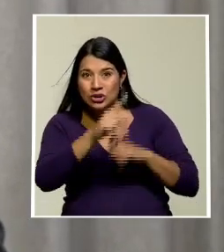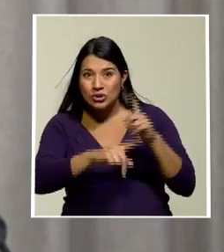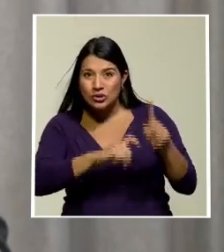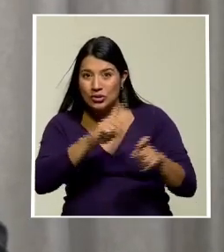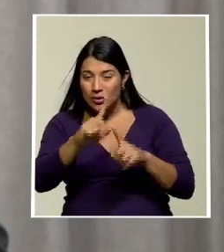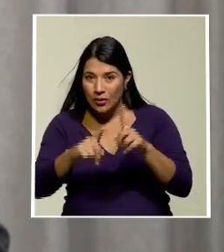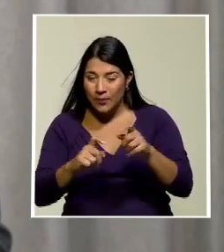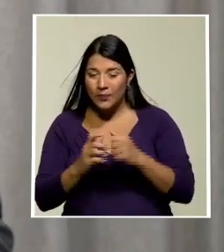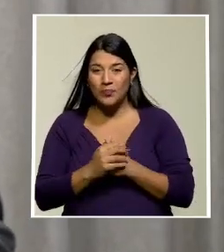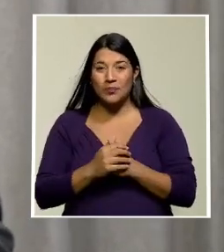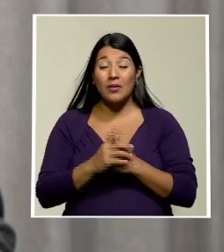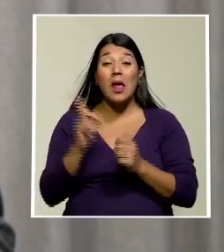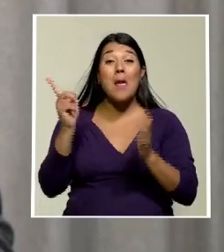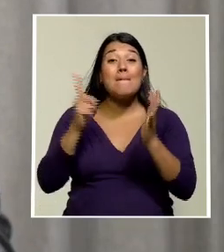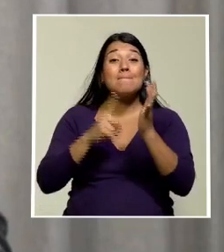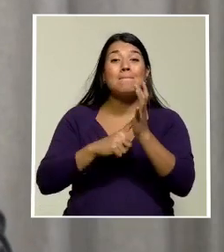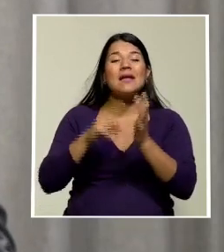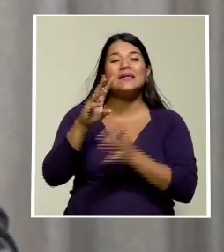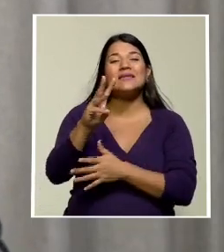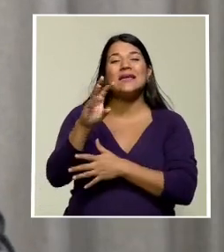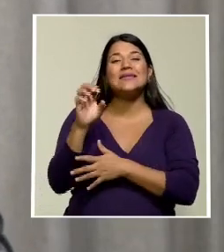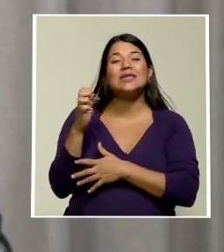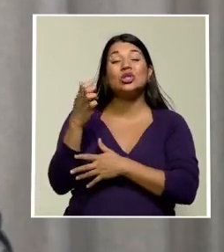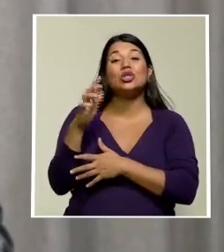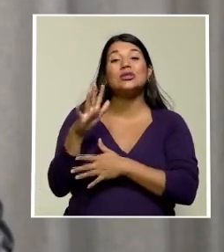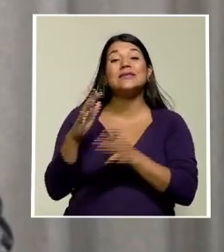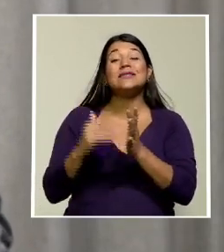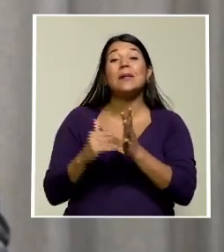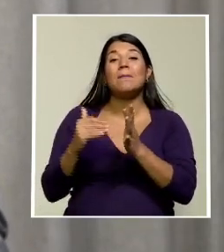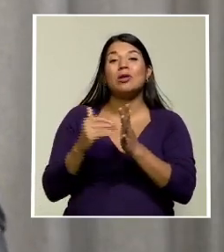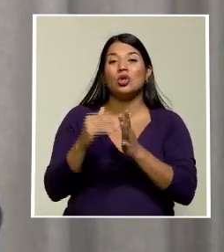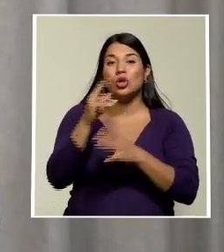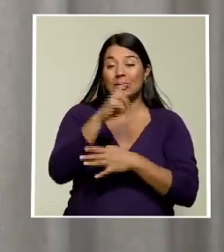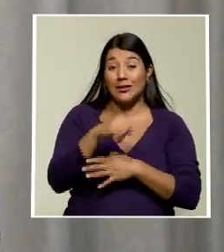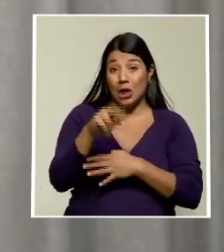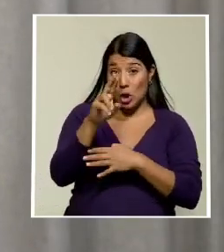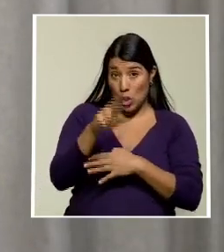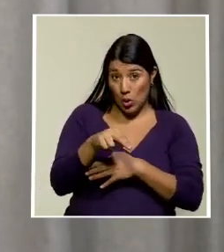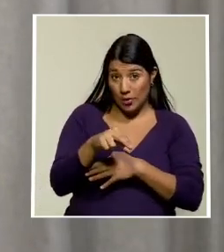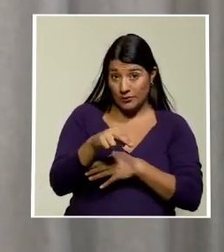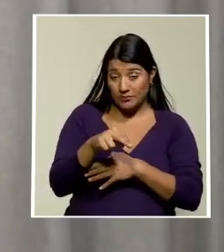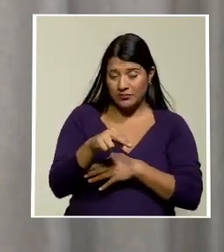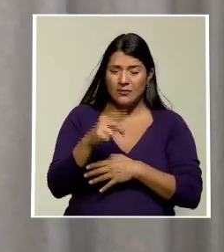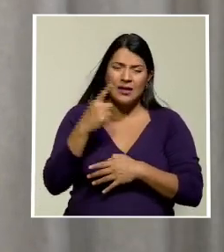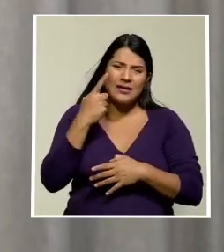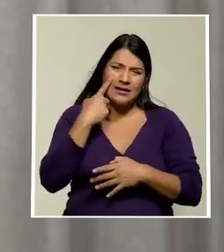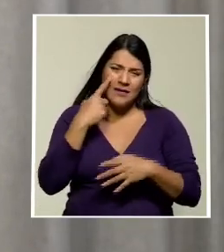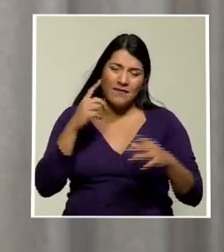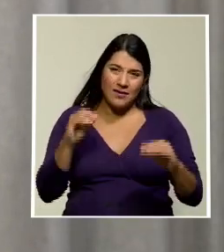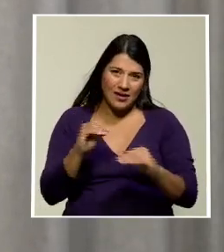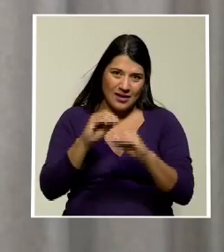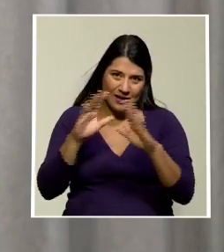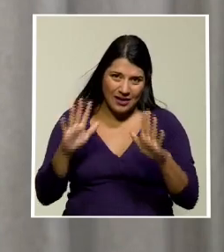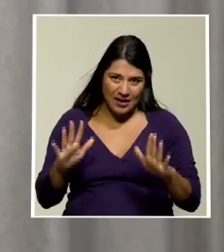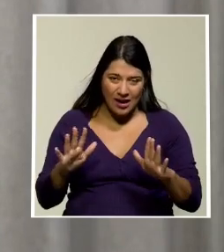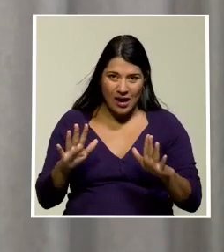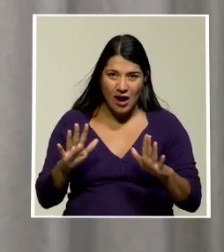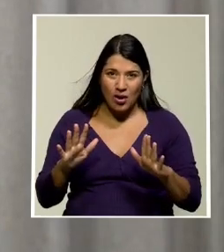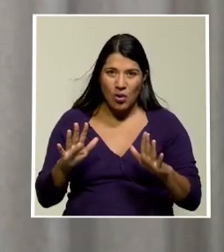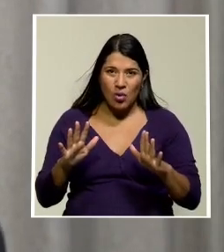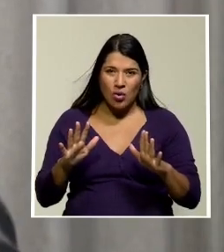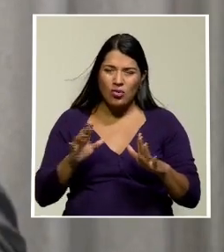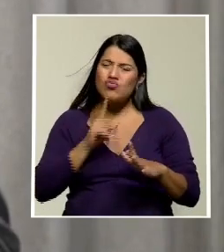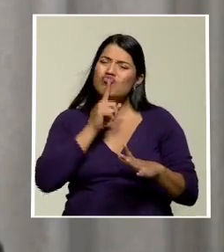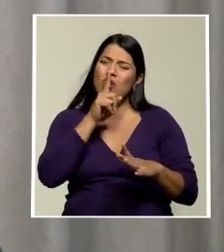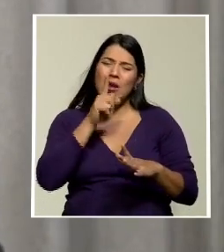1.615 millones de colones. Aunque es evidente que el número es mucho